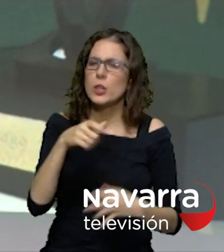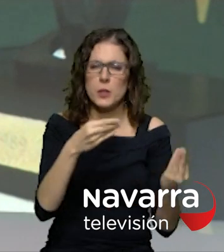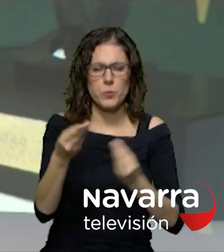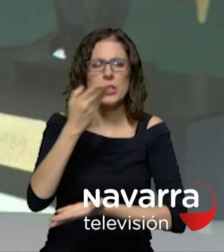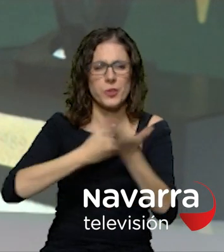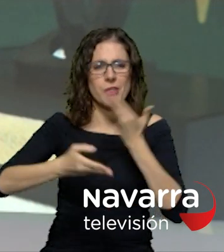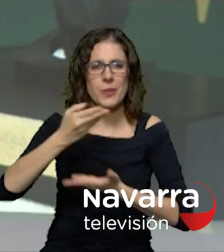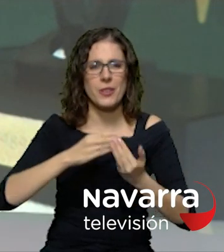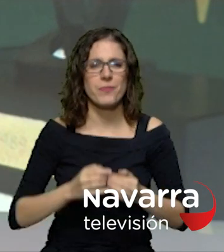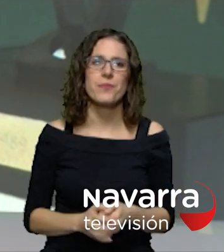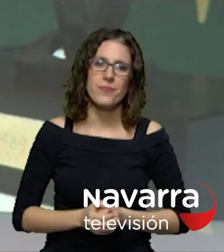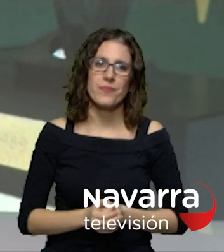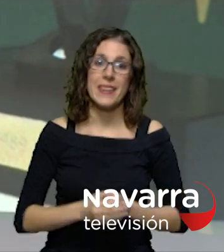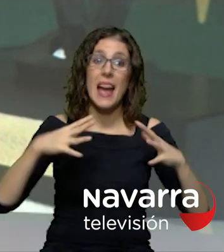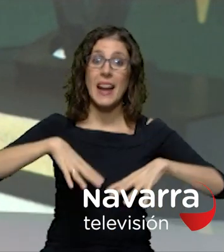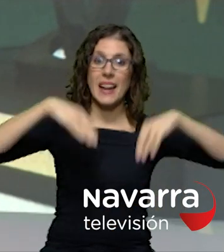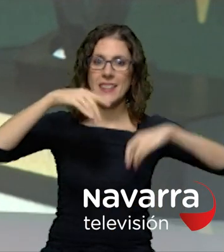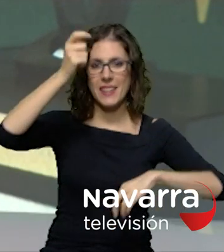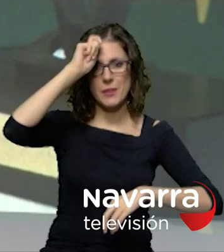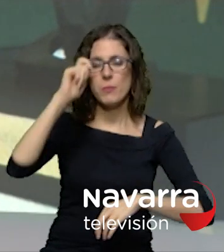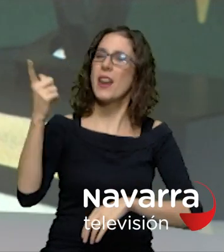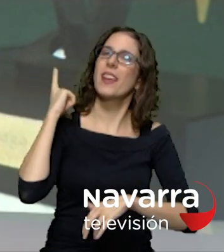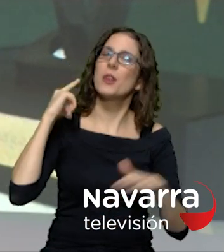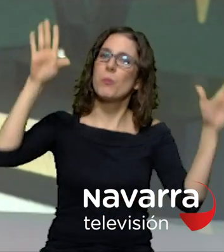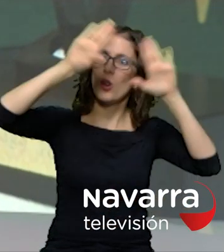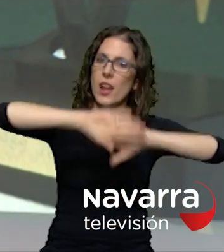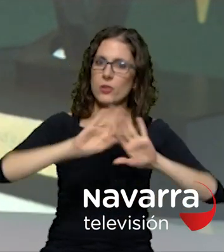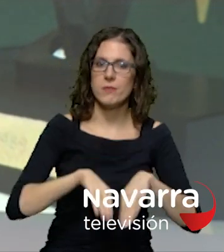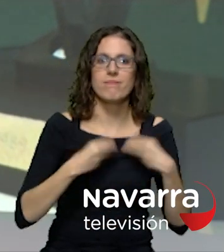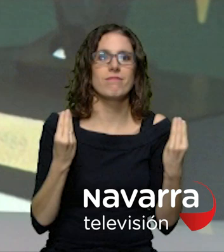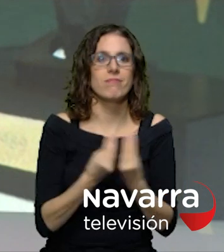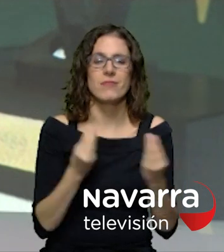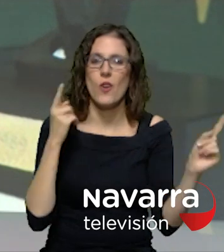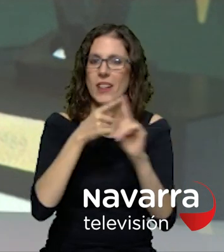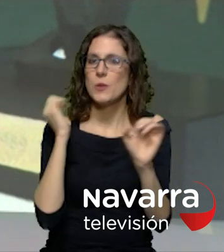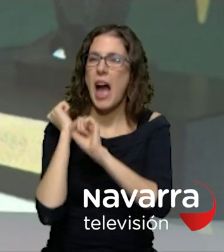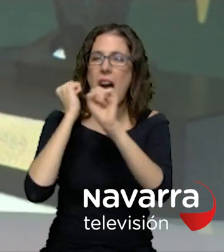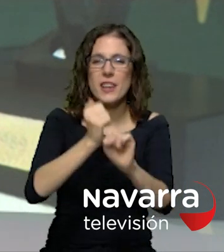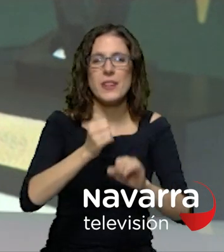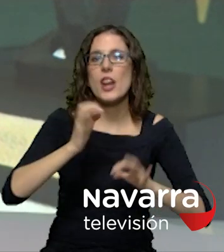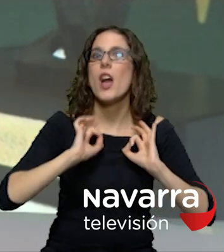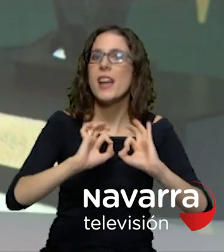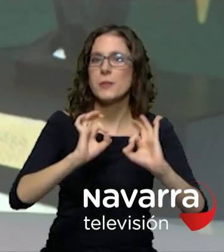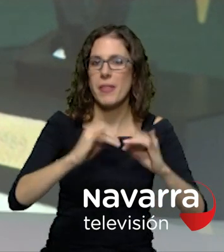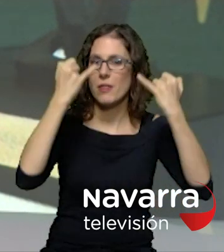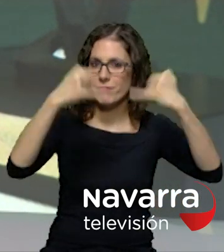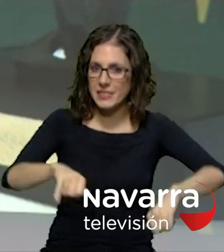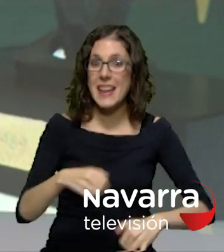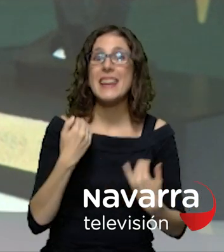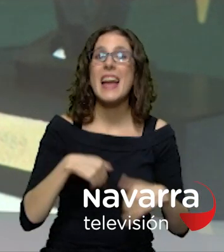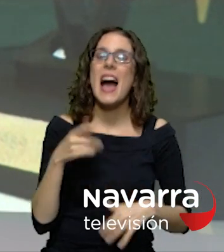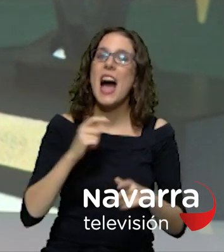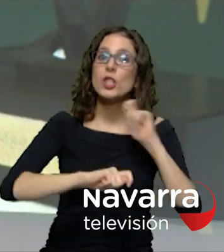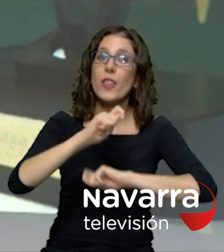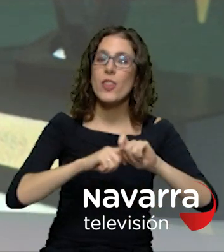el refectorio de la catedral de pamplona se llenaba anoche para celebrar un aniversario muy especial el de los 30 años de la asociación española contra el